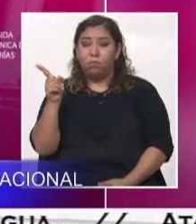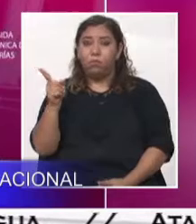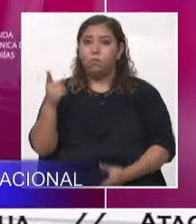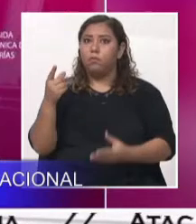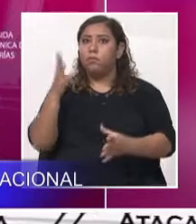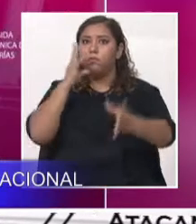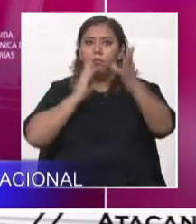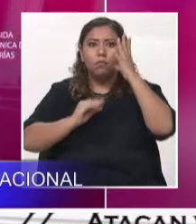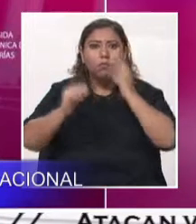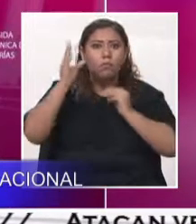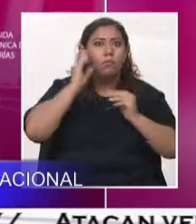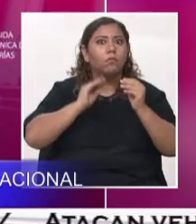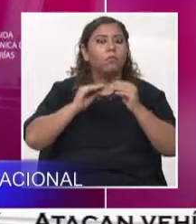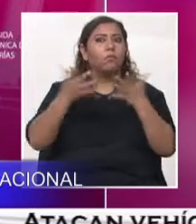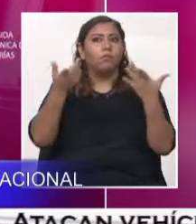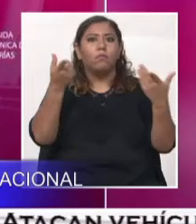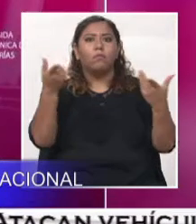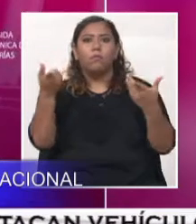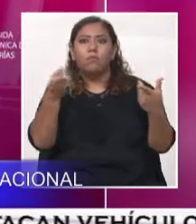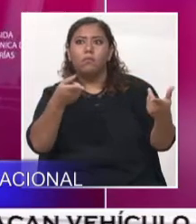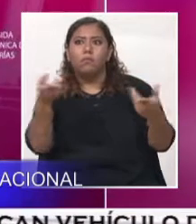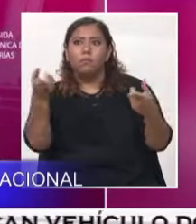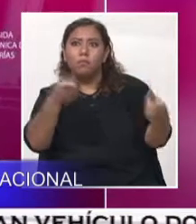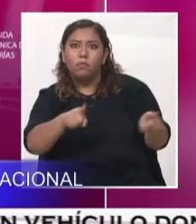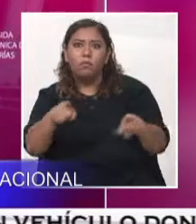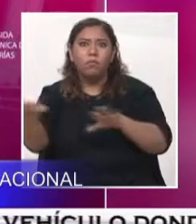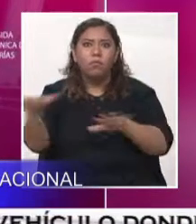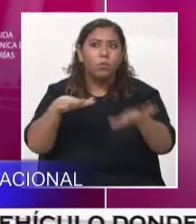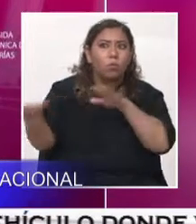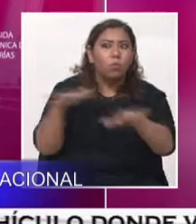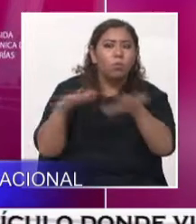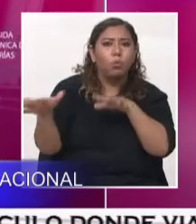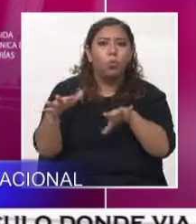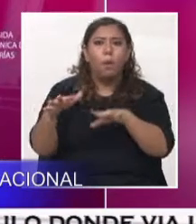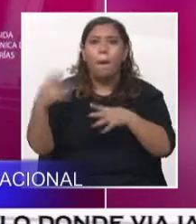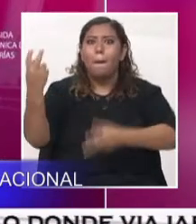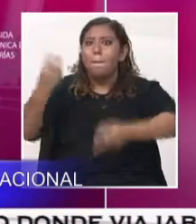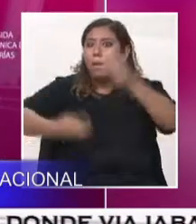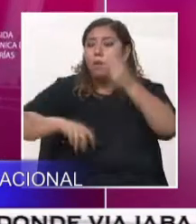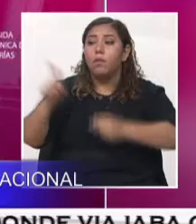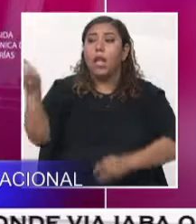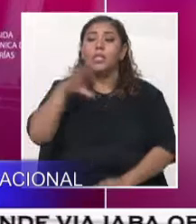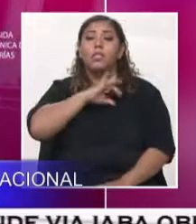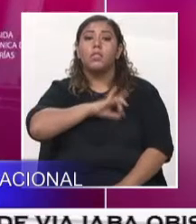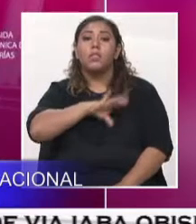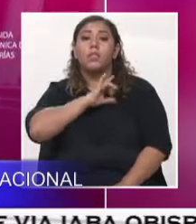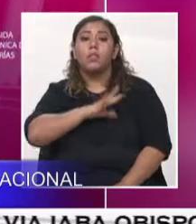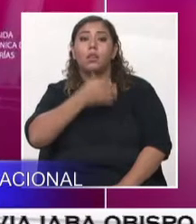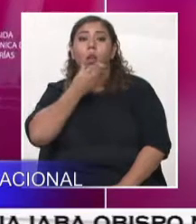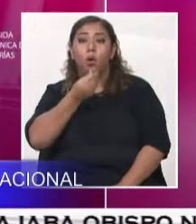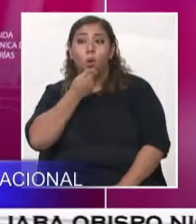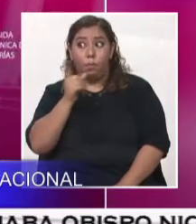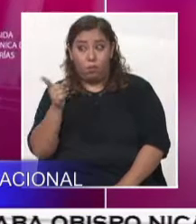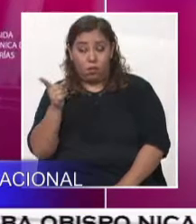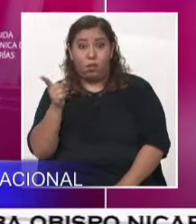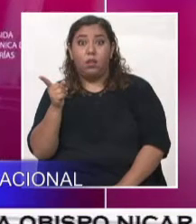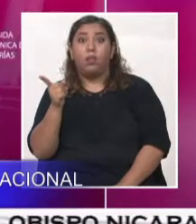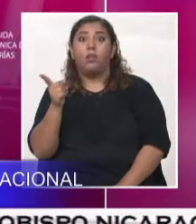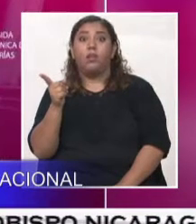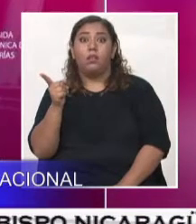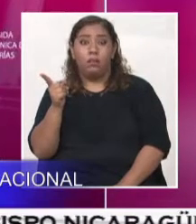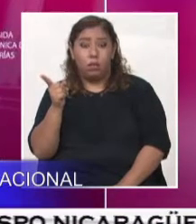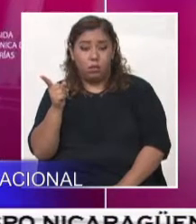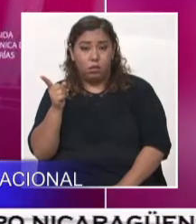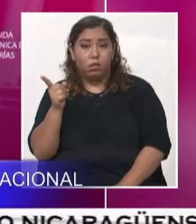resolución de crisis y muchas veces llegamos a ello. ¿Luca desde qué país viene? Viene desde Chile. Viene desde Chile. Viene De igual